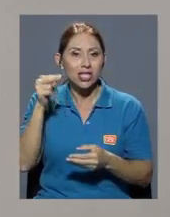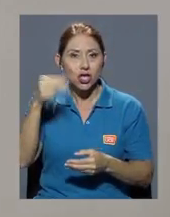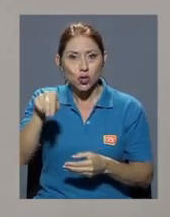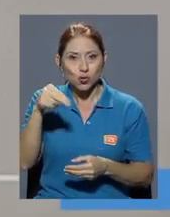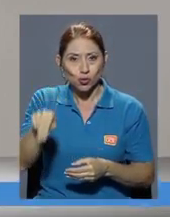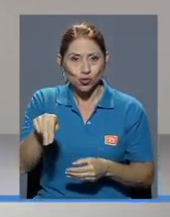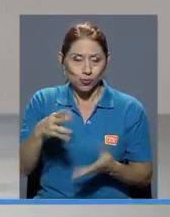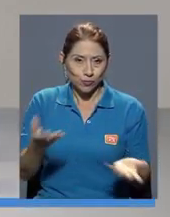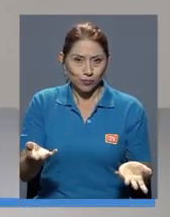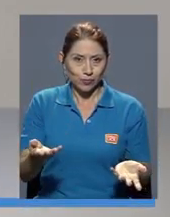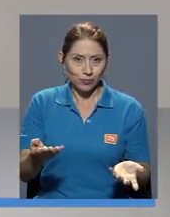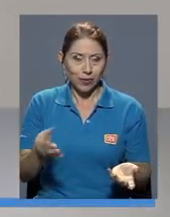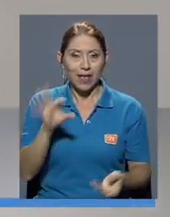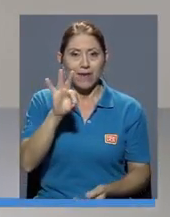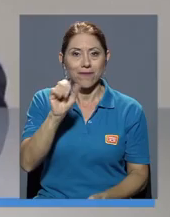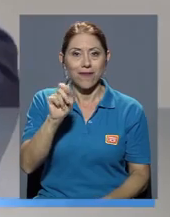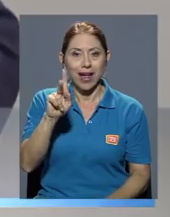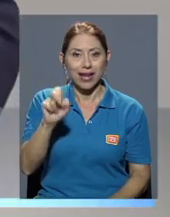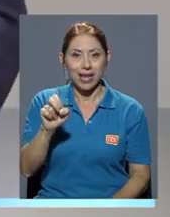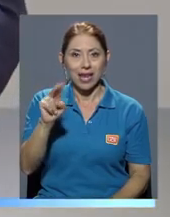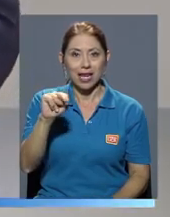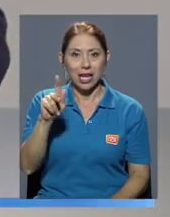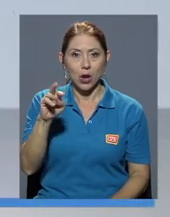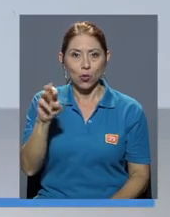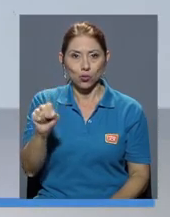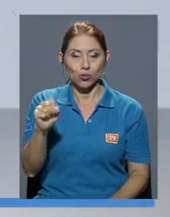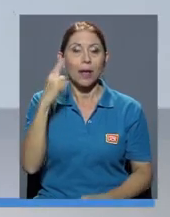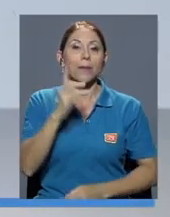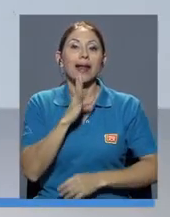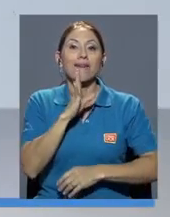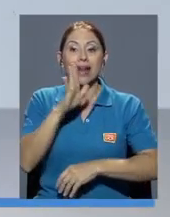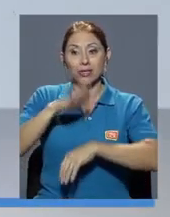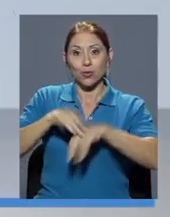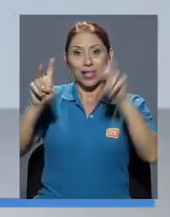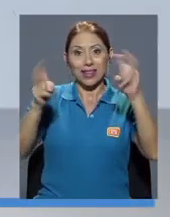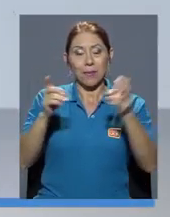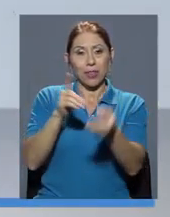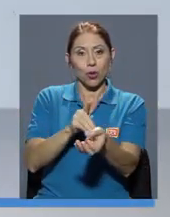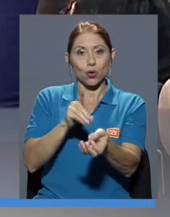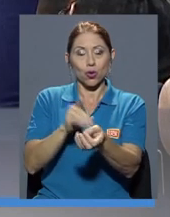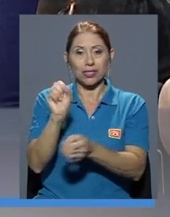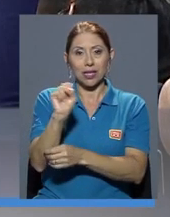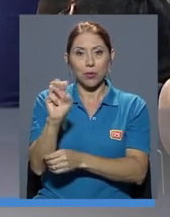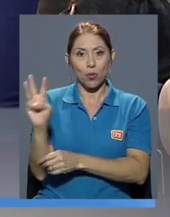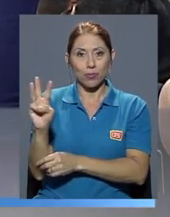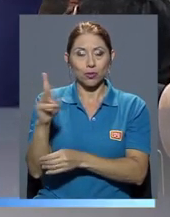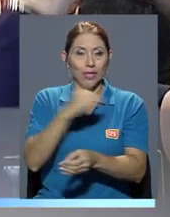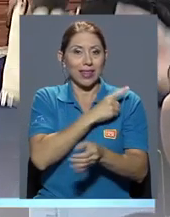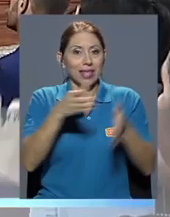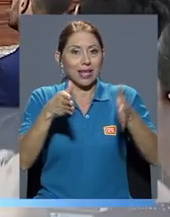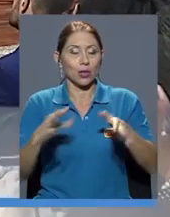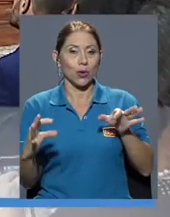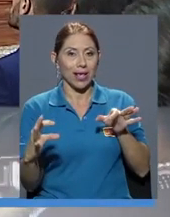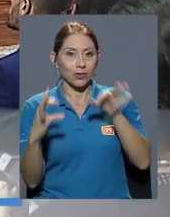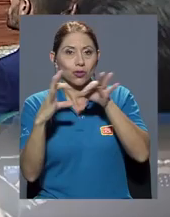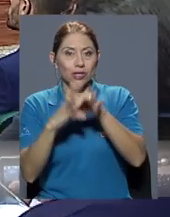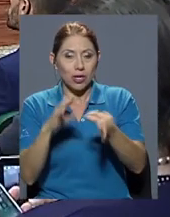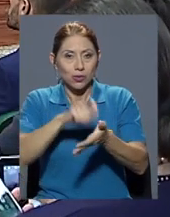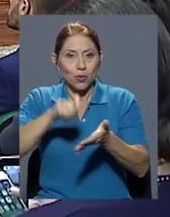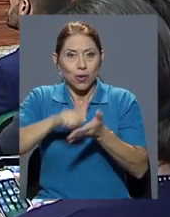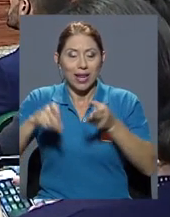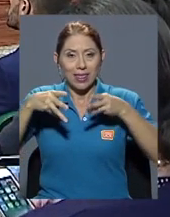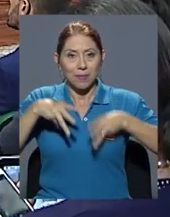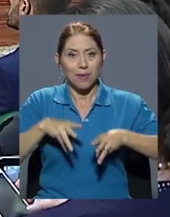noticias falsas. Para hablar sobre este tema, el Dr. Silvio Wainsworth, director asociado de la Escuela de Medios y Asuntos